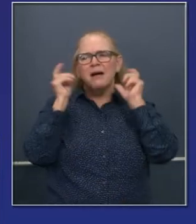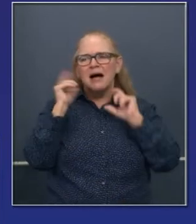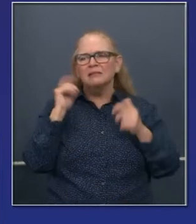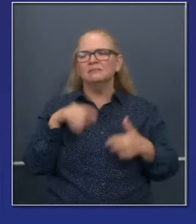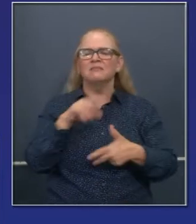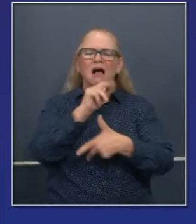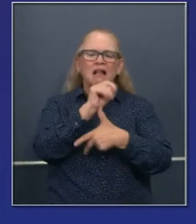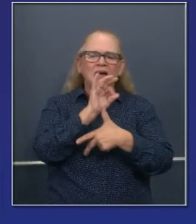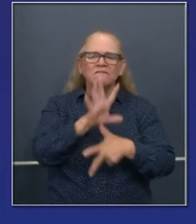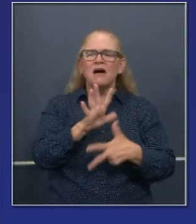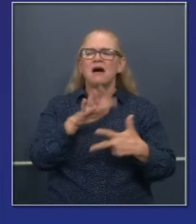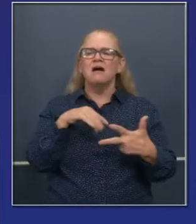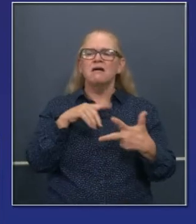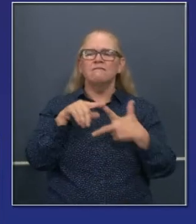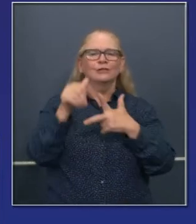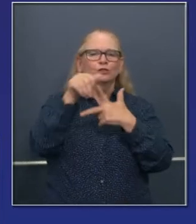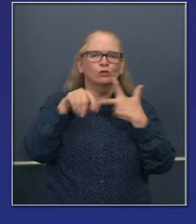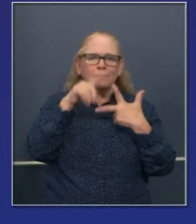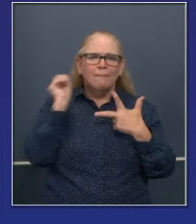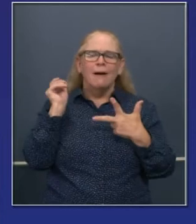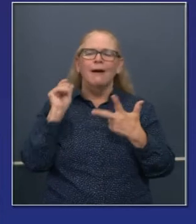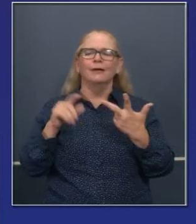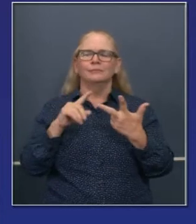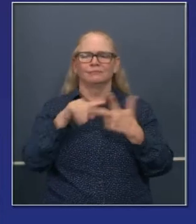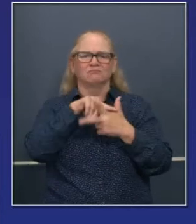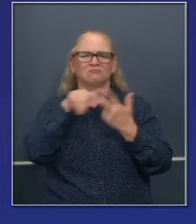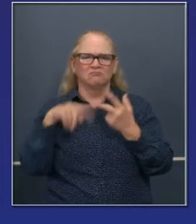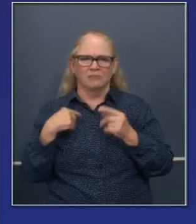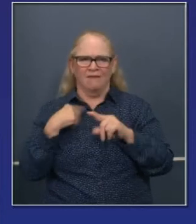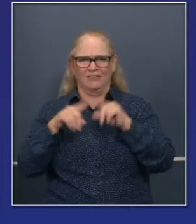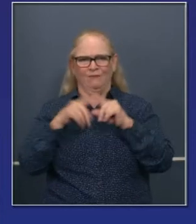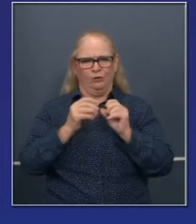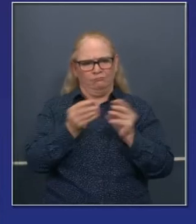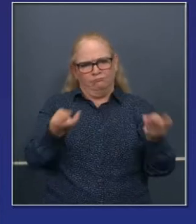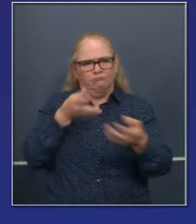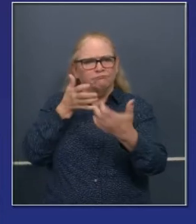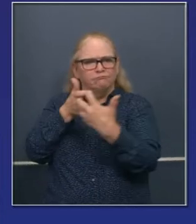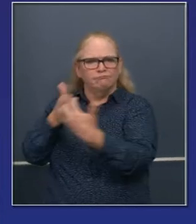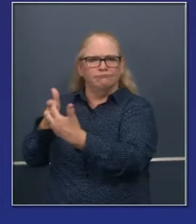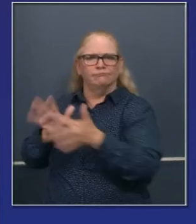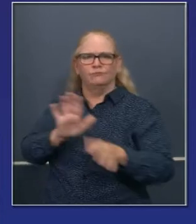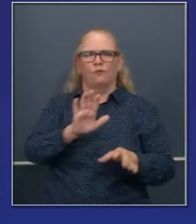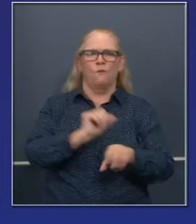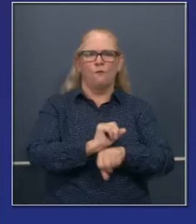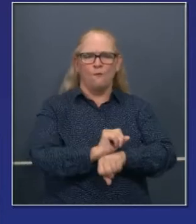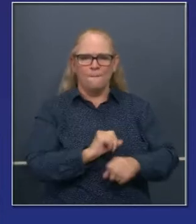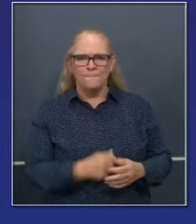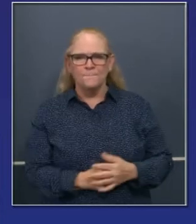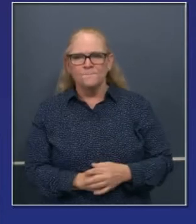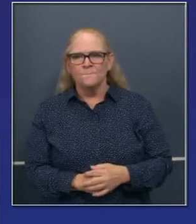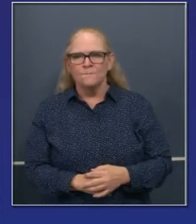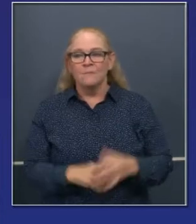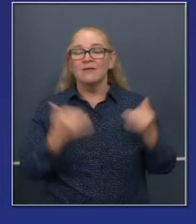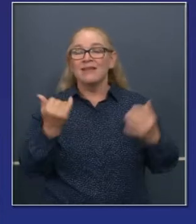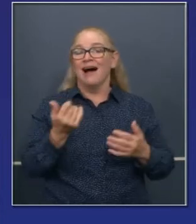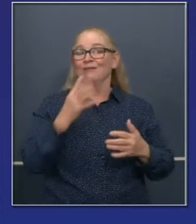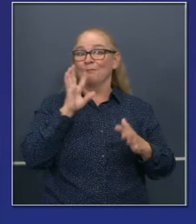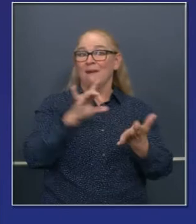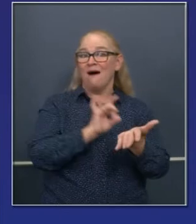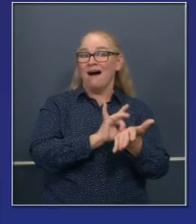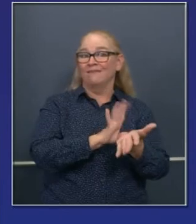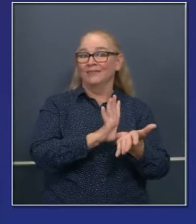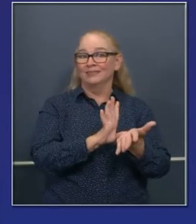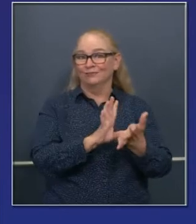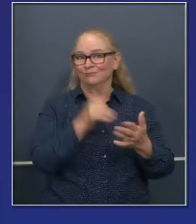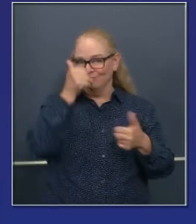protección. También un perdón de evicciones, de desalojos. Tengo que agradecer al